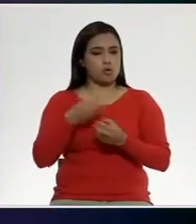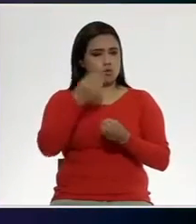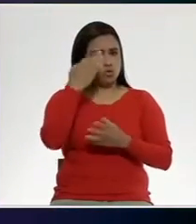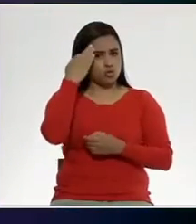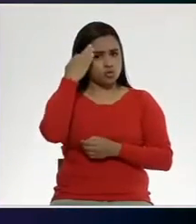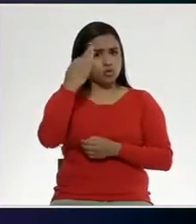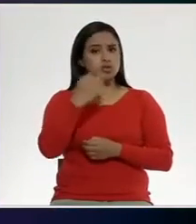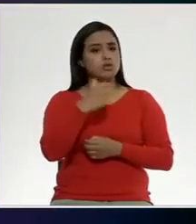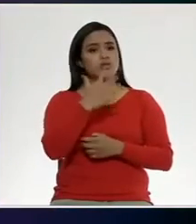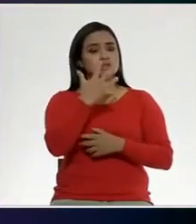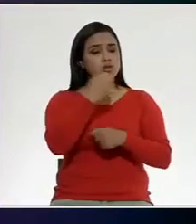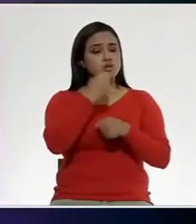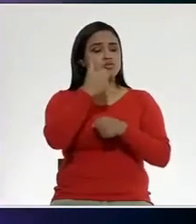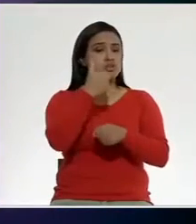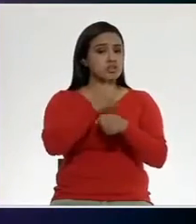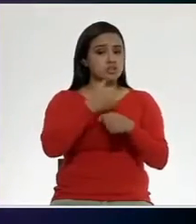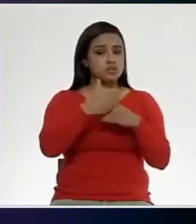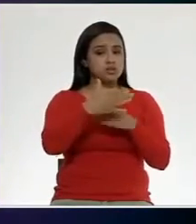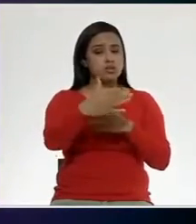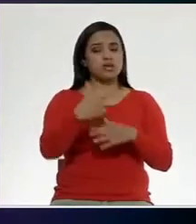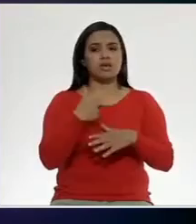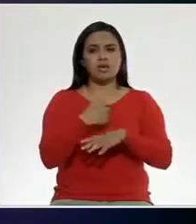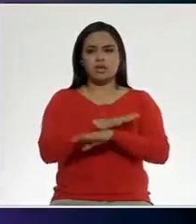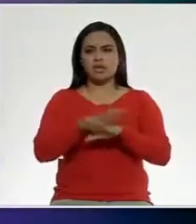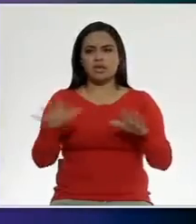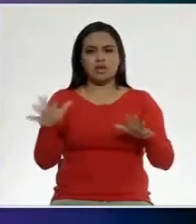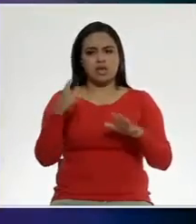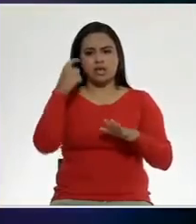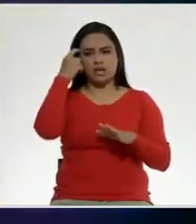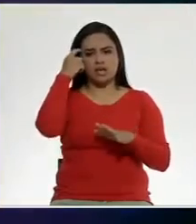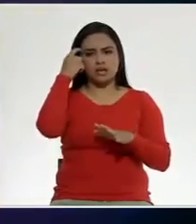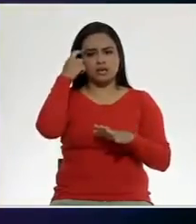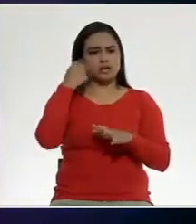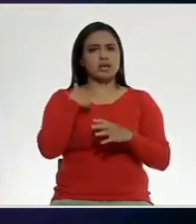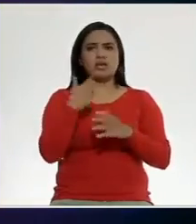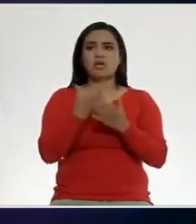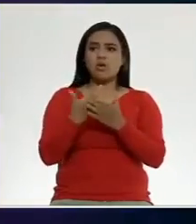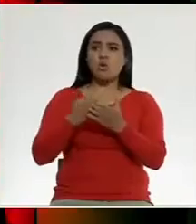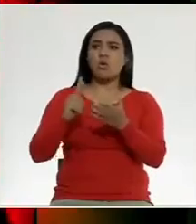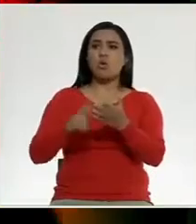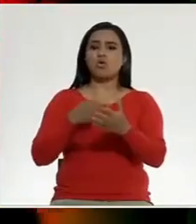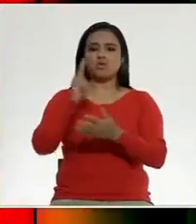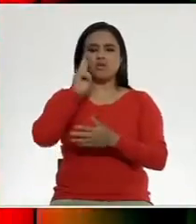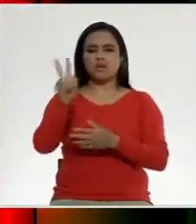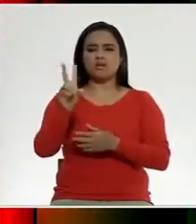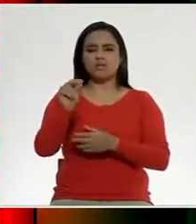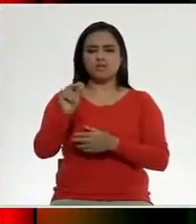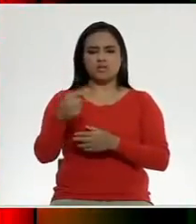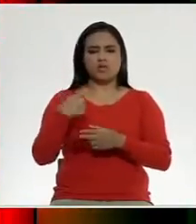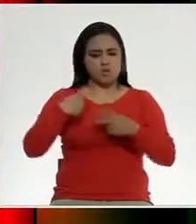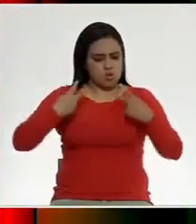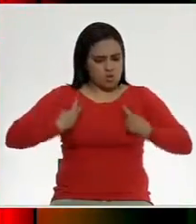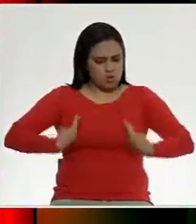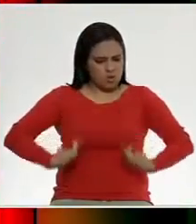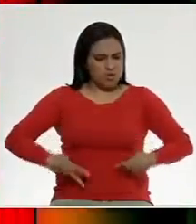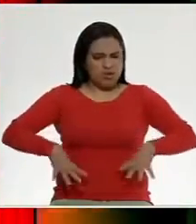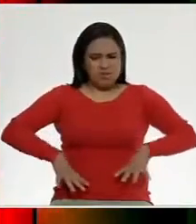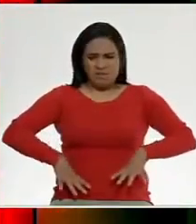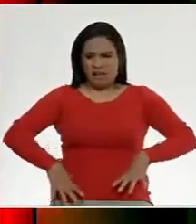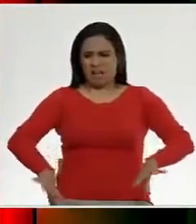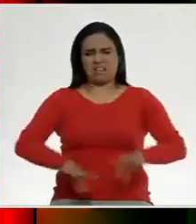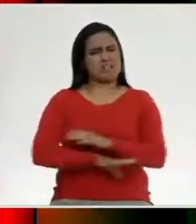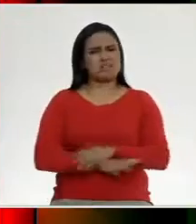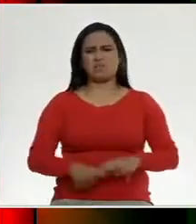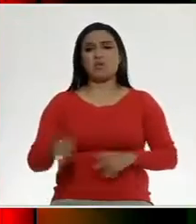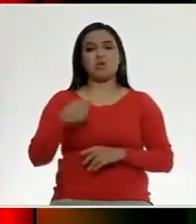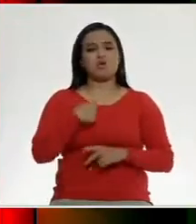los cinco o seis años fue como, ok, ya tuve suficiente rosa para el resto de mi vida, no quiero volver a verlo. Dejé de usar mis vestidos y faldas, usaba puros